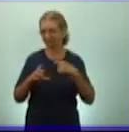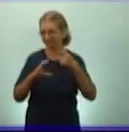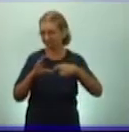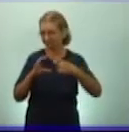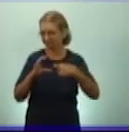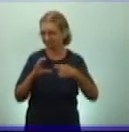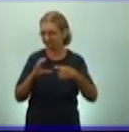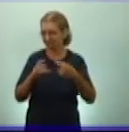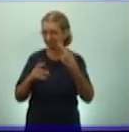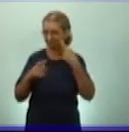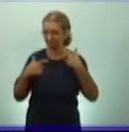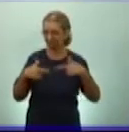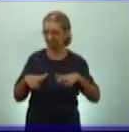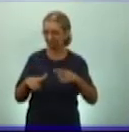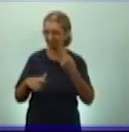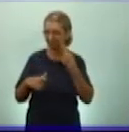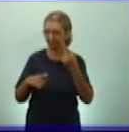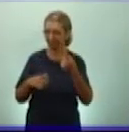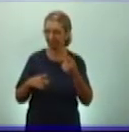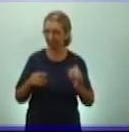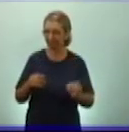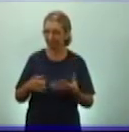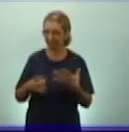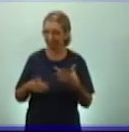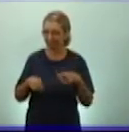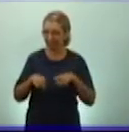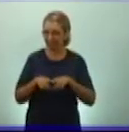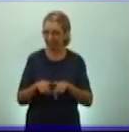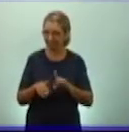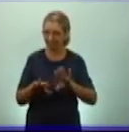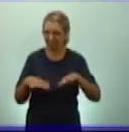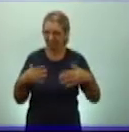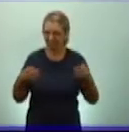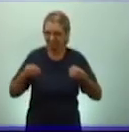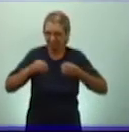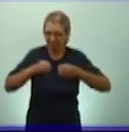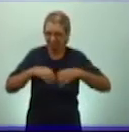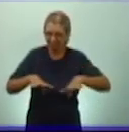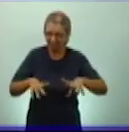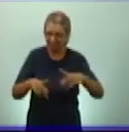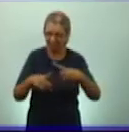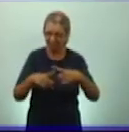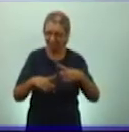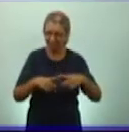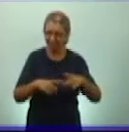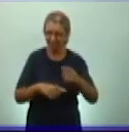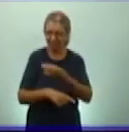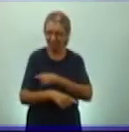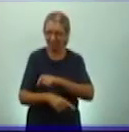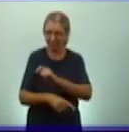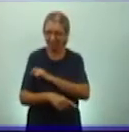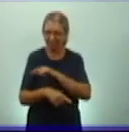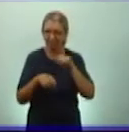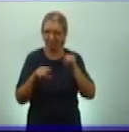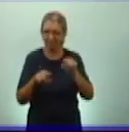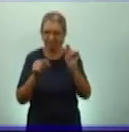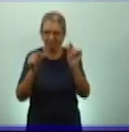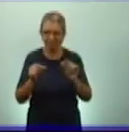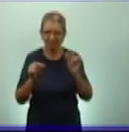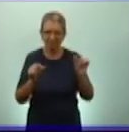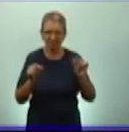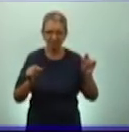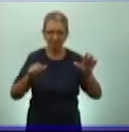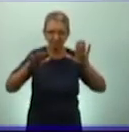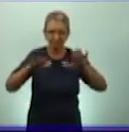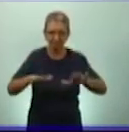descubrir juntos cuáles son esas condiciones naturales que encontraron estos pobladores, estos seres humanos al asentarse en esa